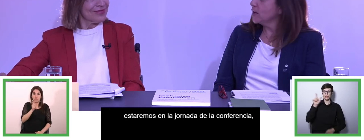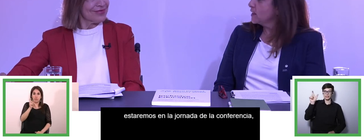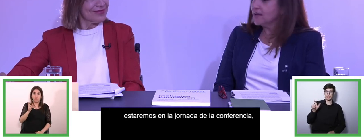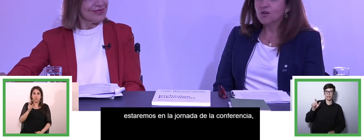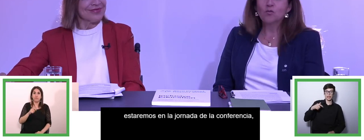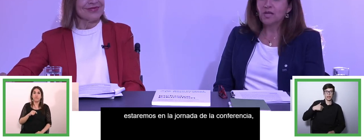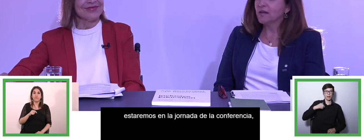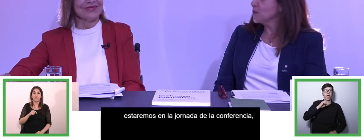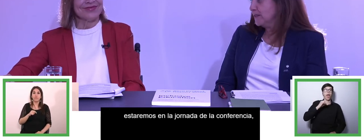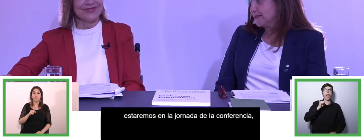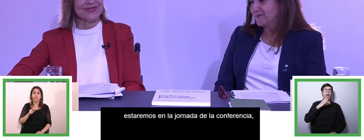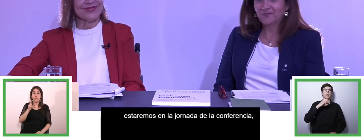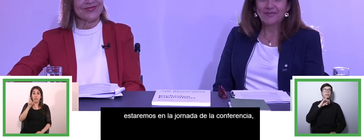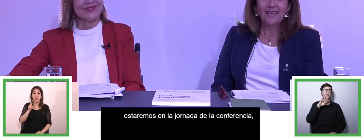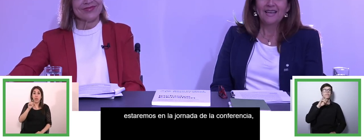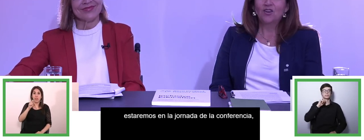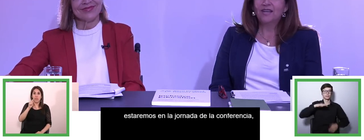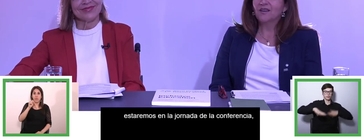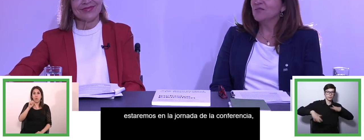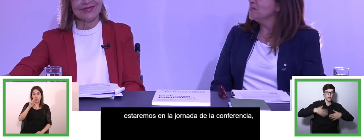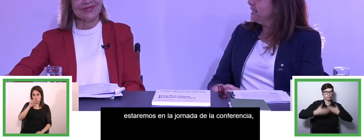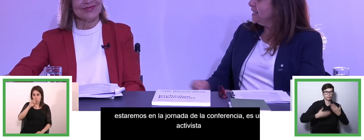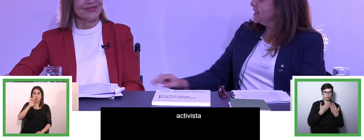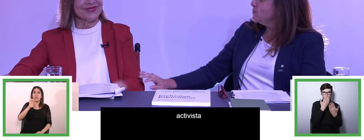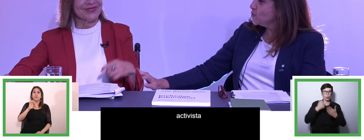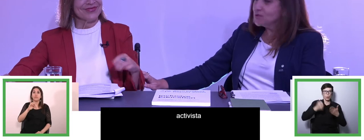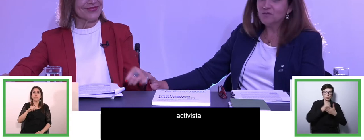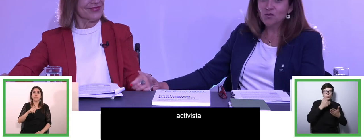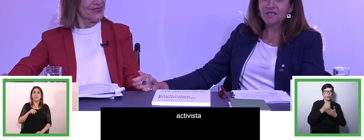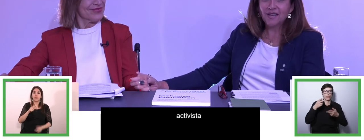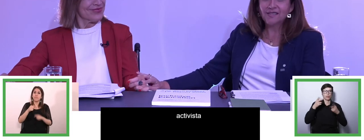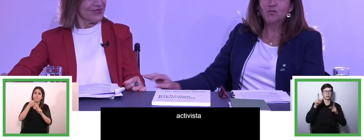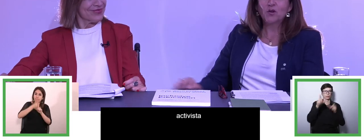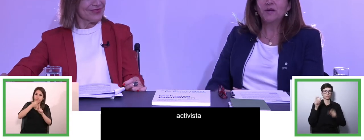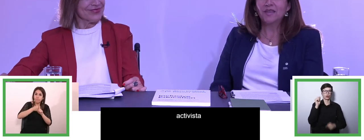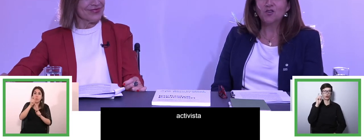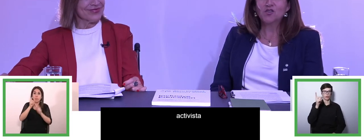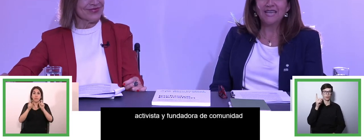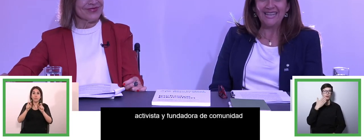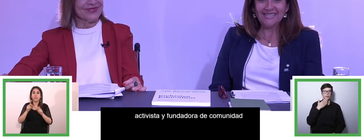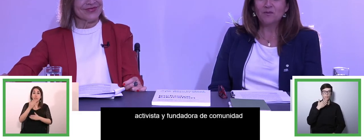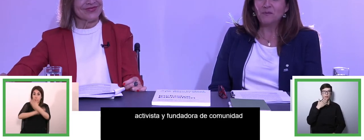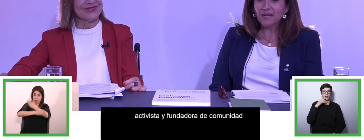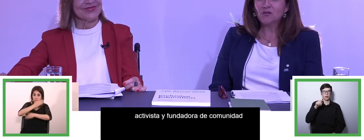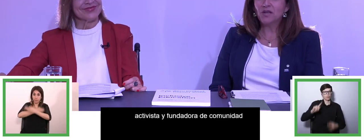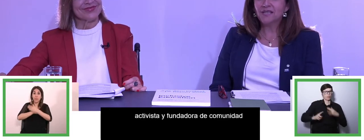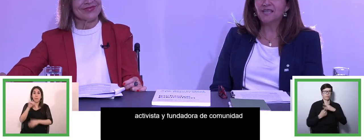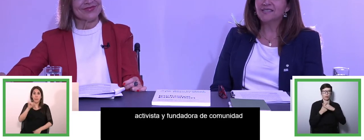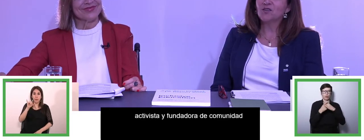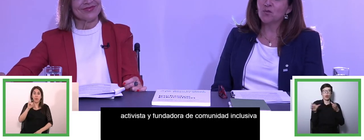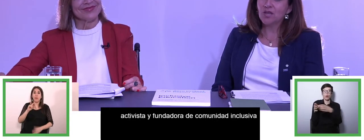fundadora de Comunidad Inclusiva. Carolina, bienvenida y muchas, muchas gracias por acompañarnos en esta primera